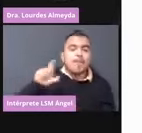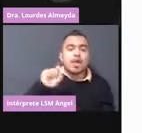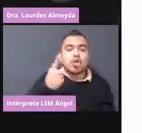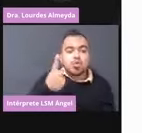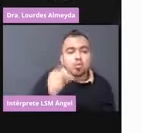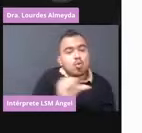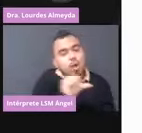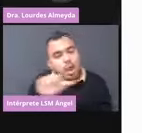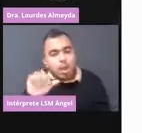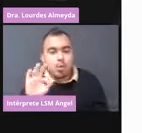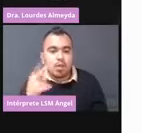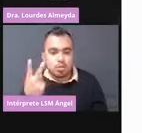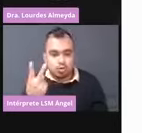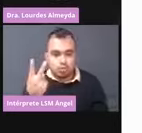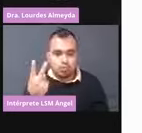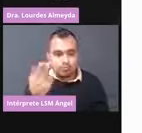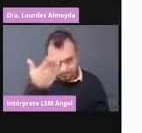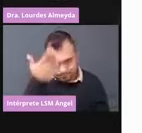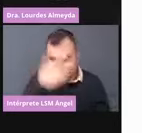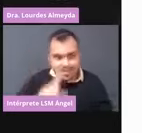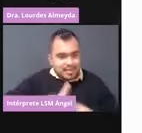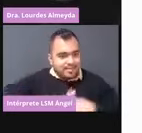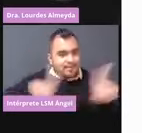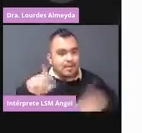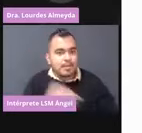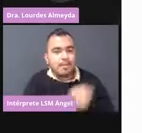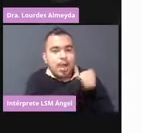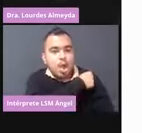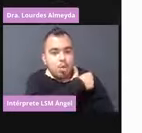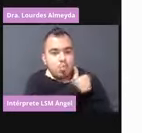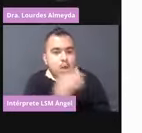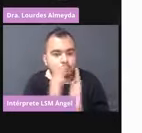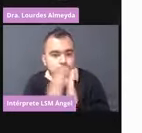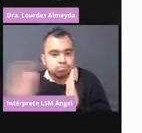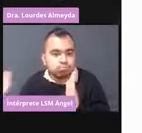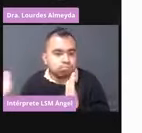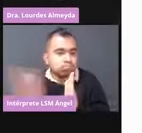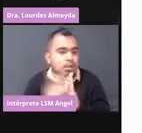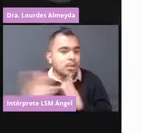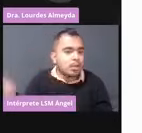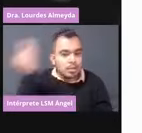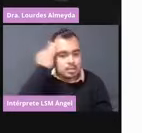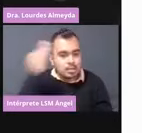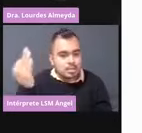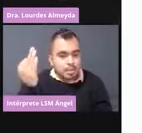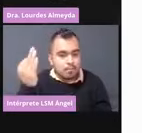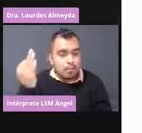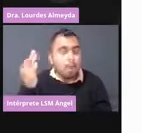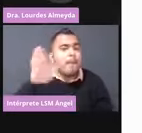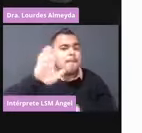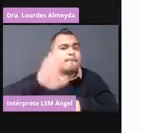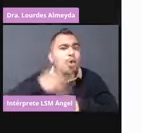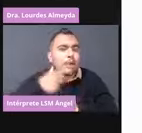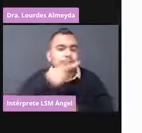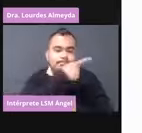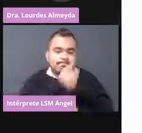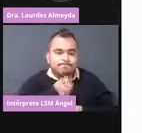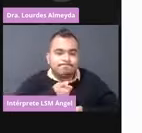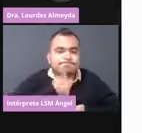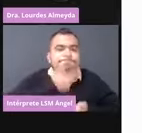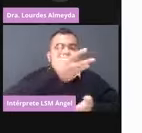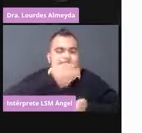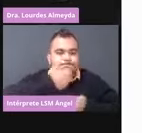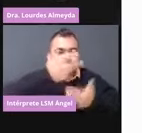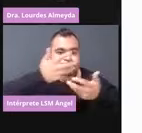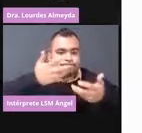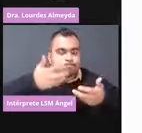intervalos entre dosis de las vacunas. ¿Por qué? Porque ya el fabricante sabe cuándo la segunda dosis va a